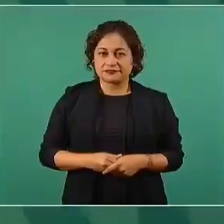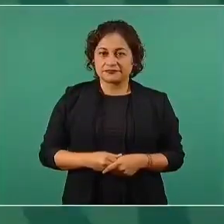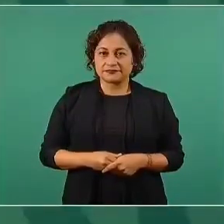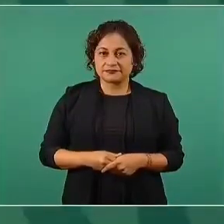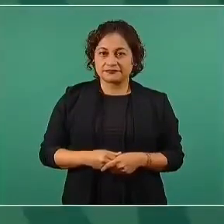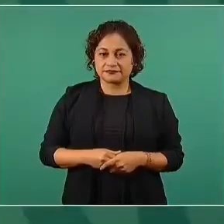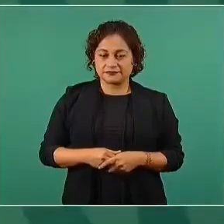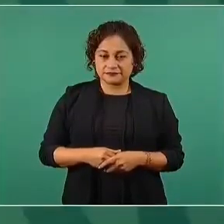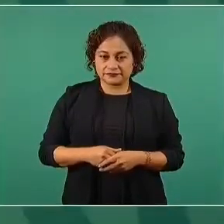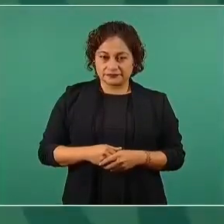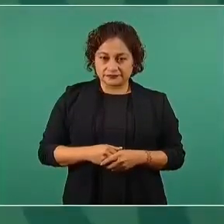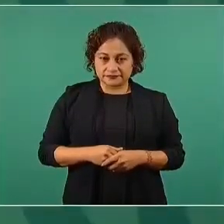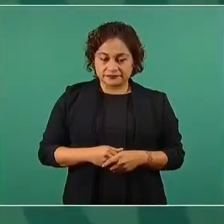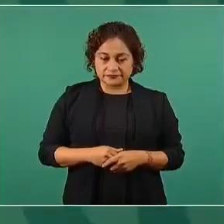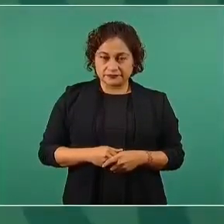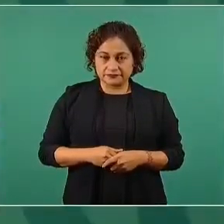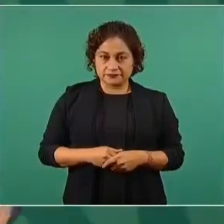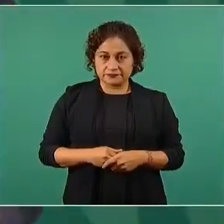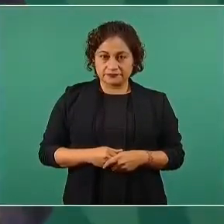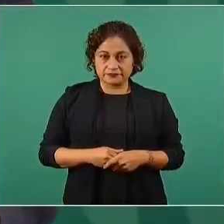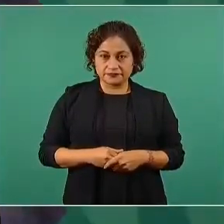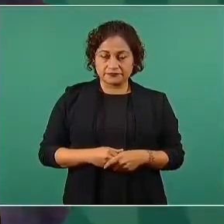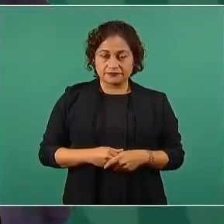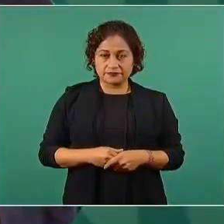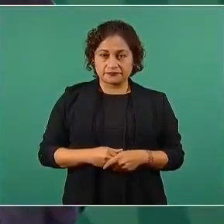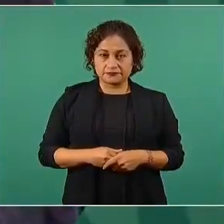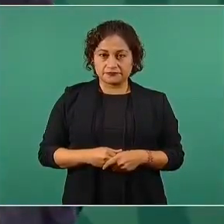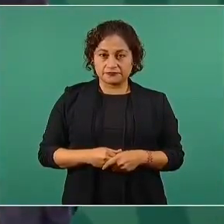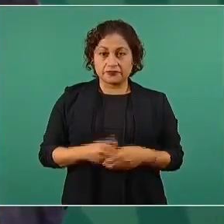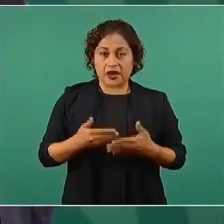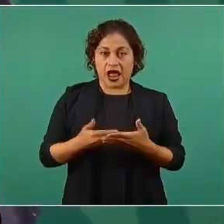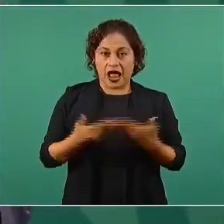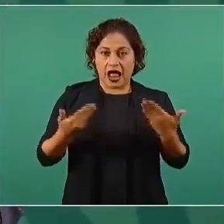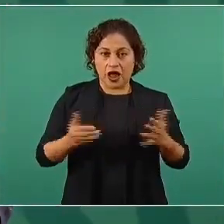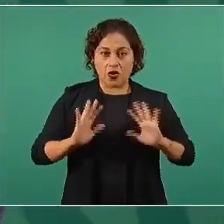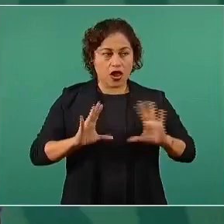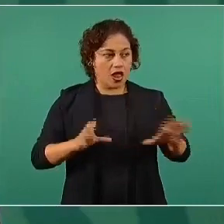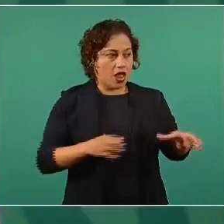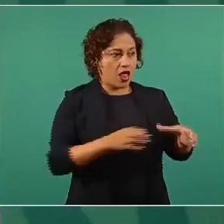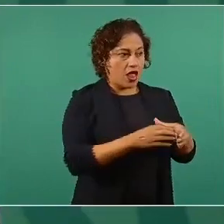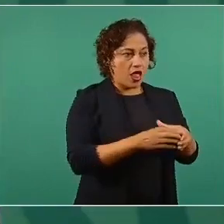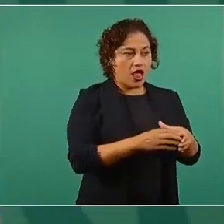se quitaron la máscara